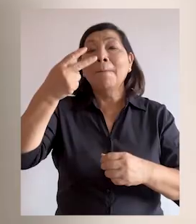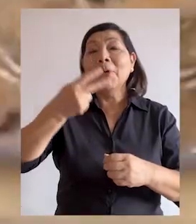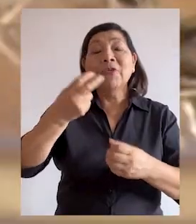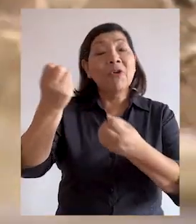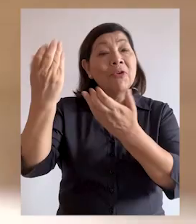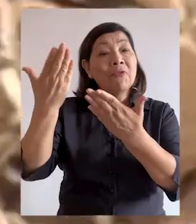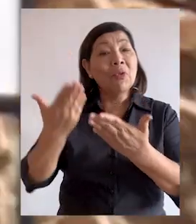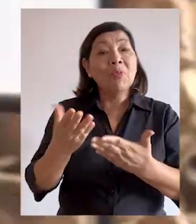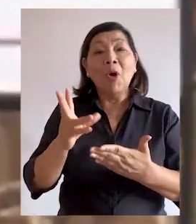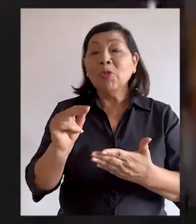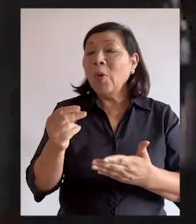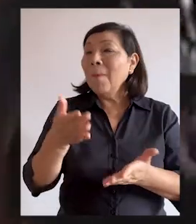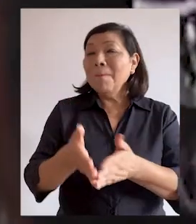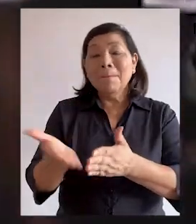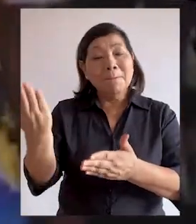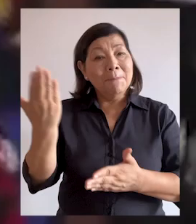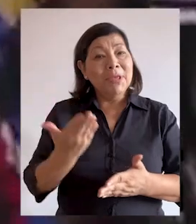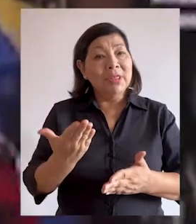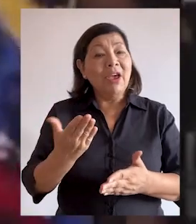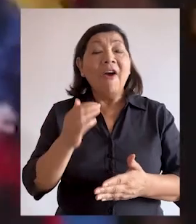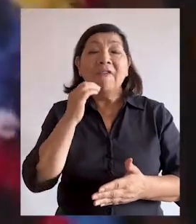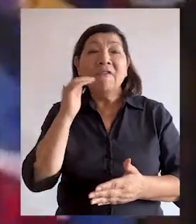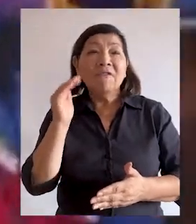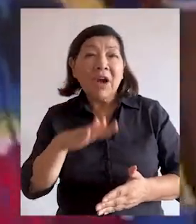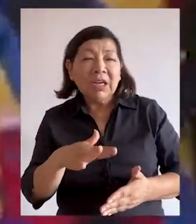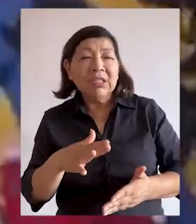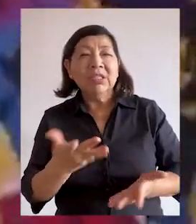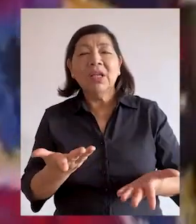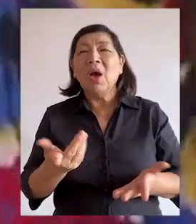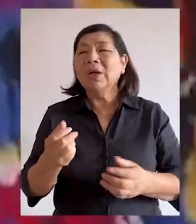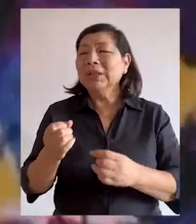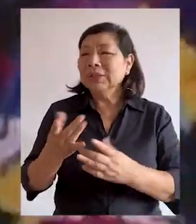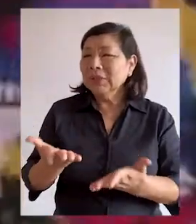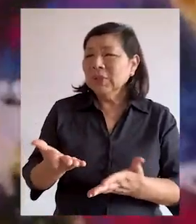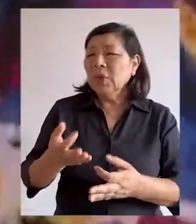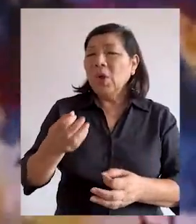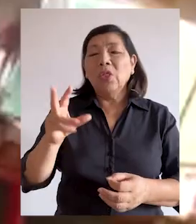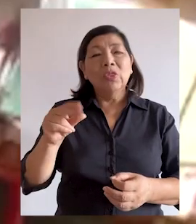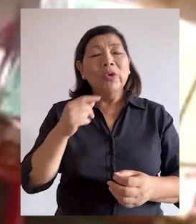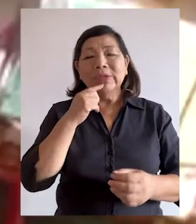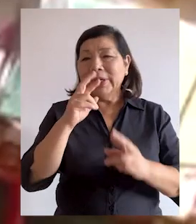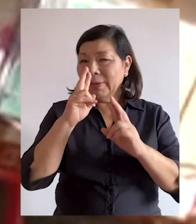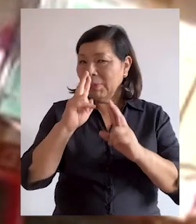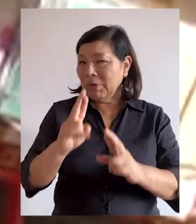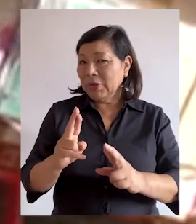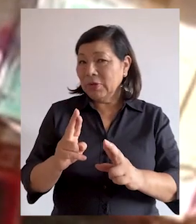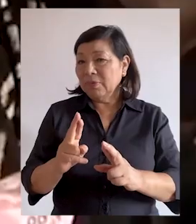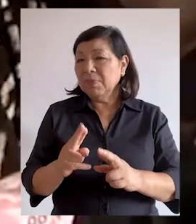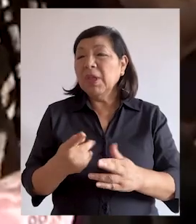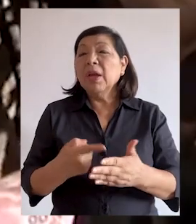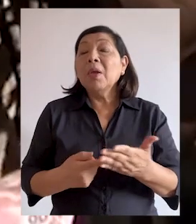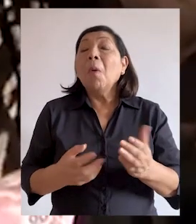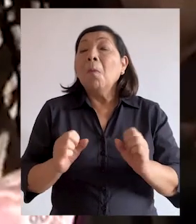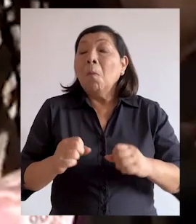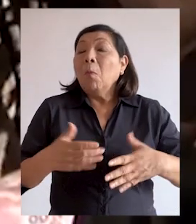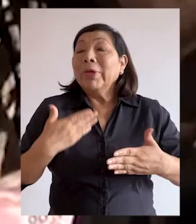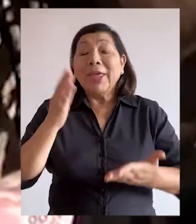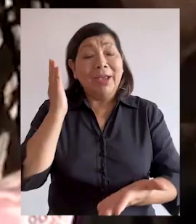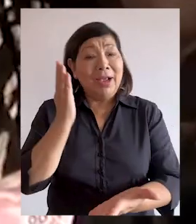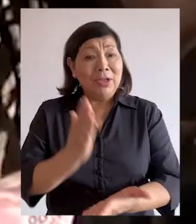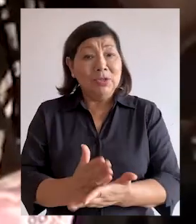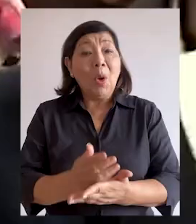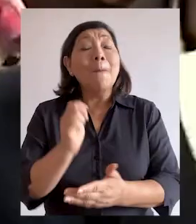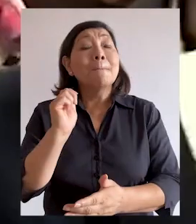prohibir la información no solicitada, falsa, maliciosa, odiosa e injustificada. Esa perturbación podía